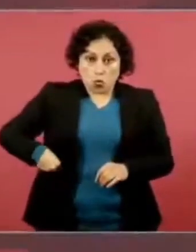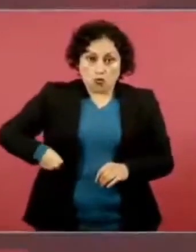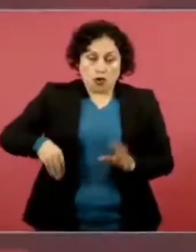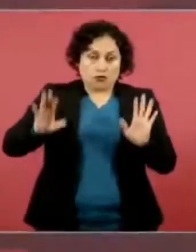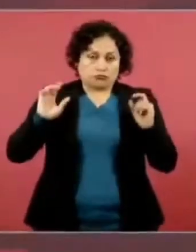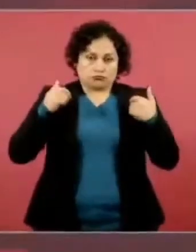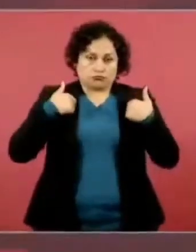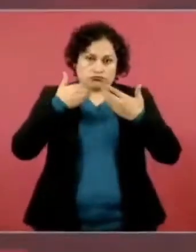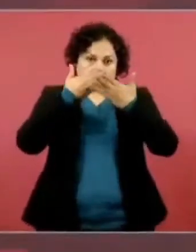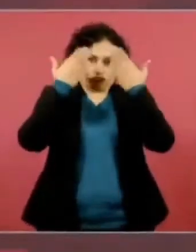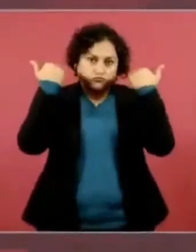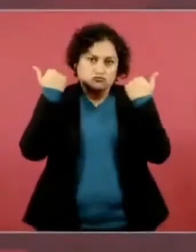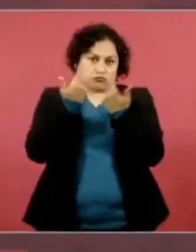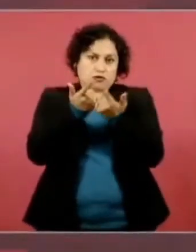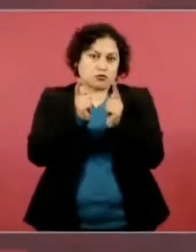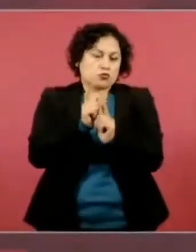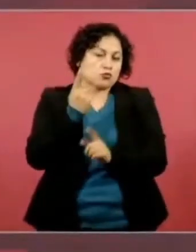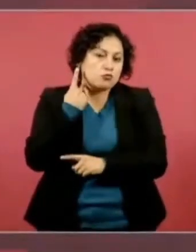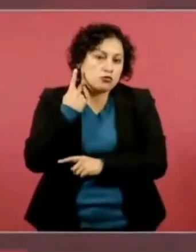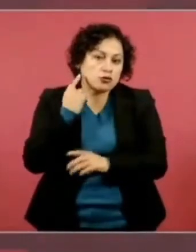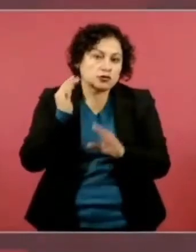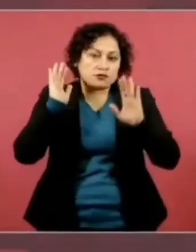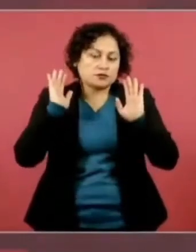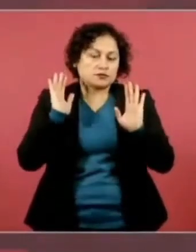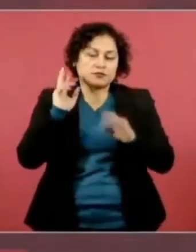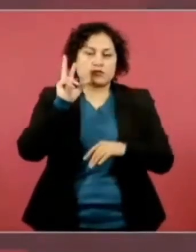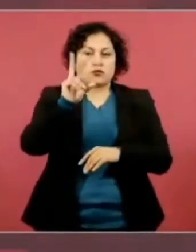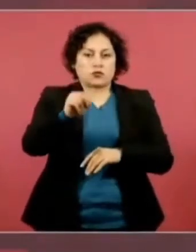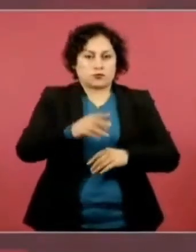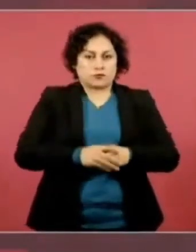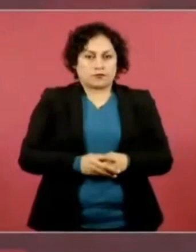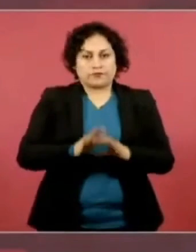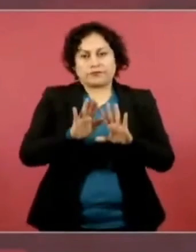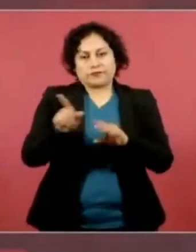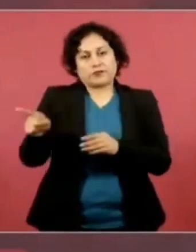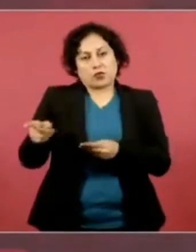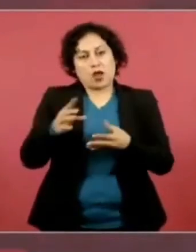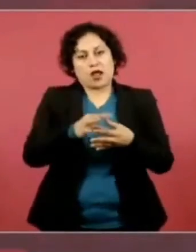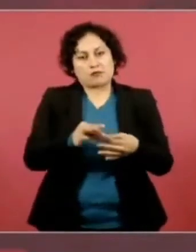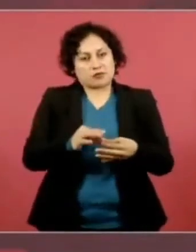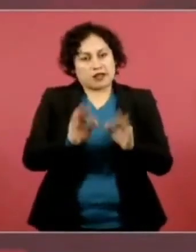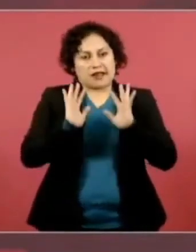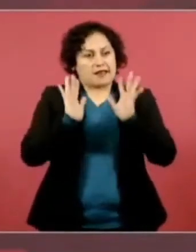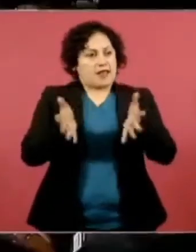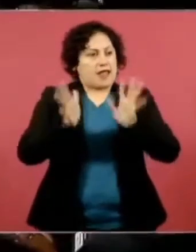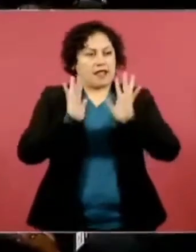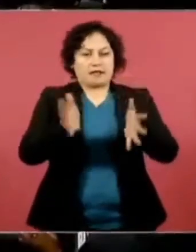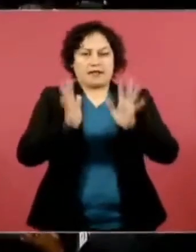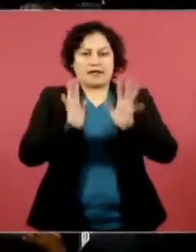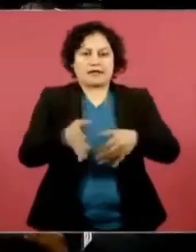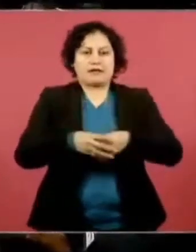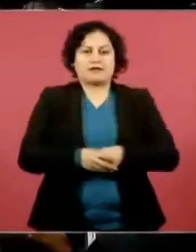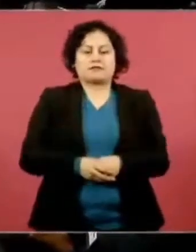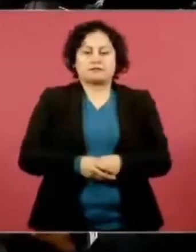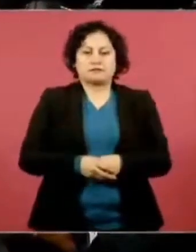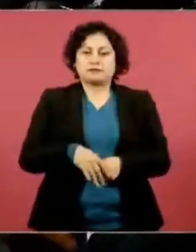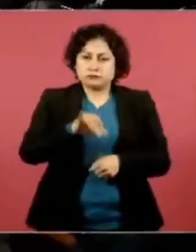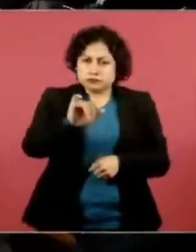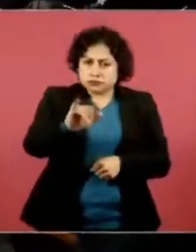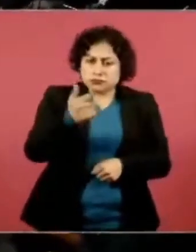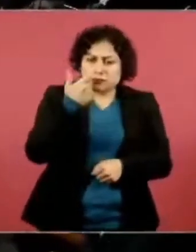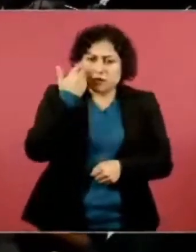Pero, no, es eso, bueno, ya, ya lo expusiste. Bueno, también, con gusto, también lo comparto de lo que hemos tenido en